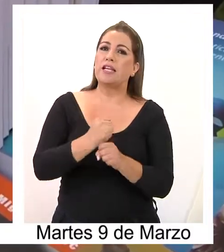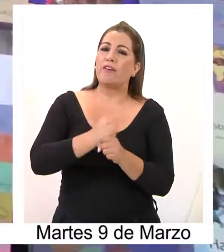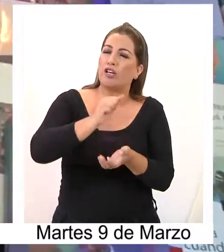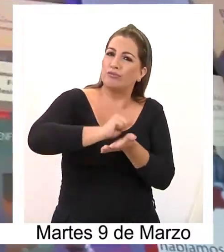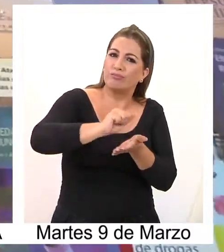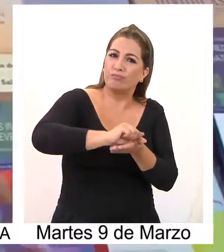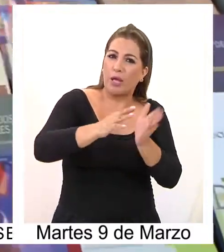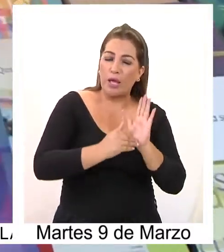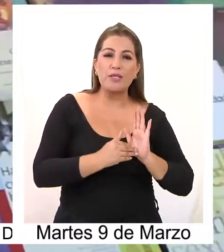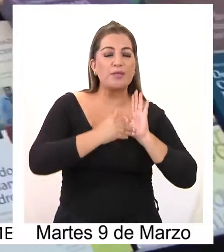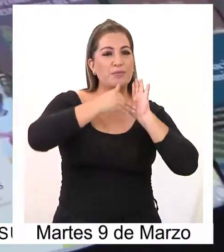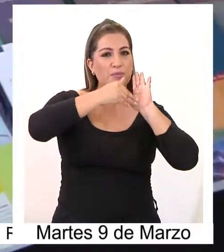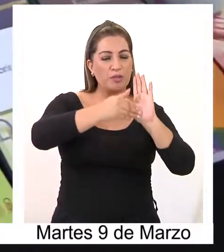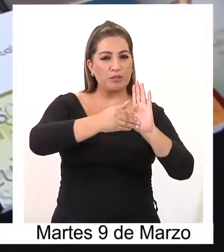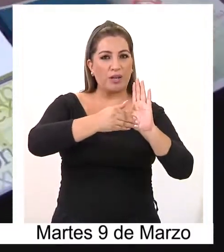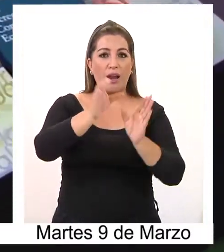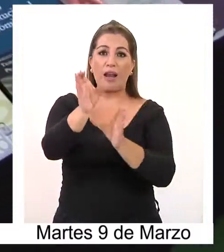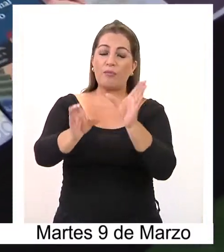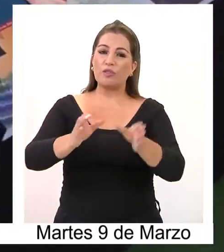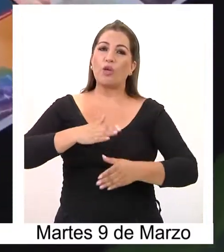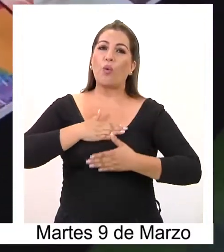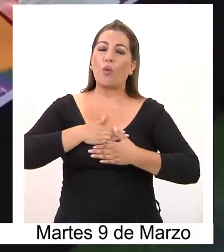conocer a los lectores de la región.